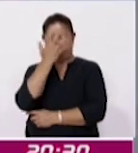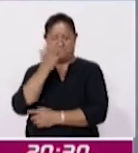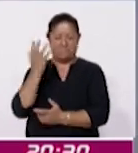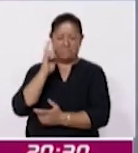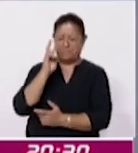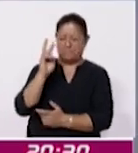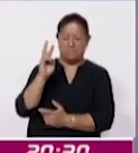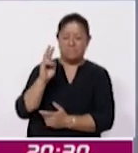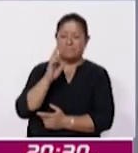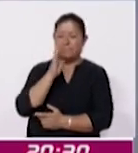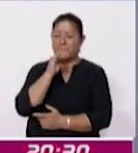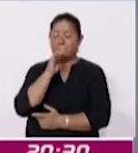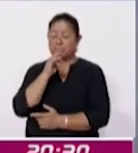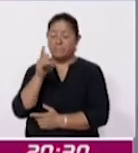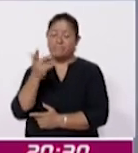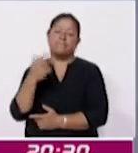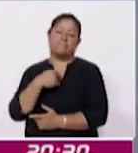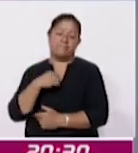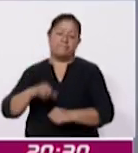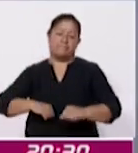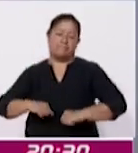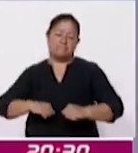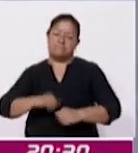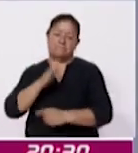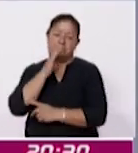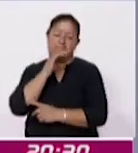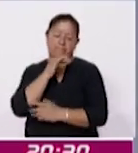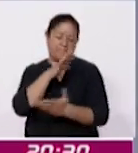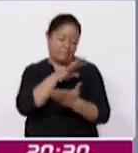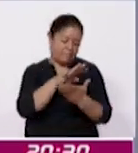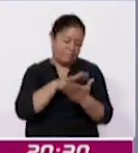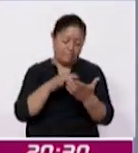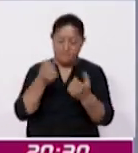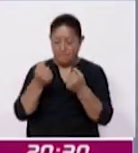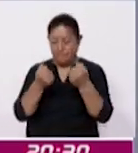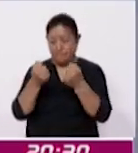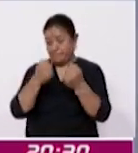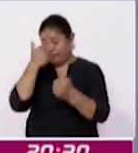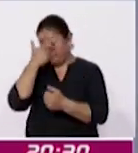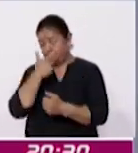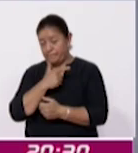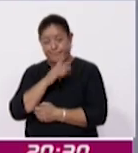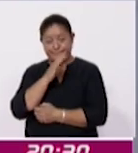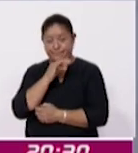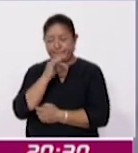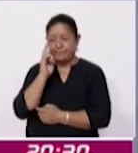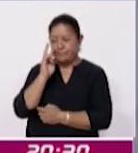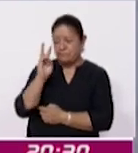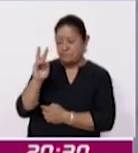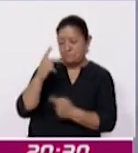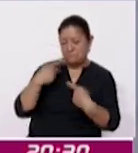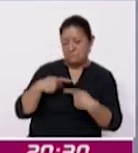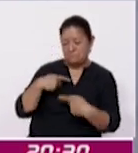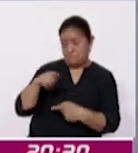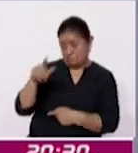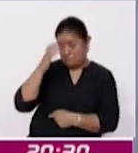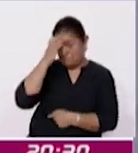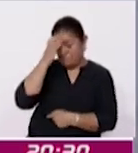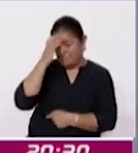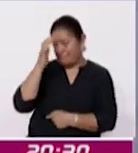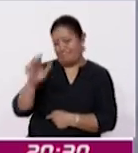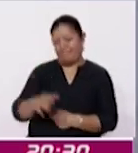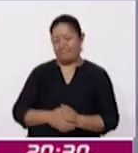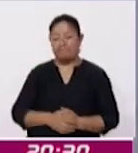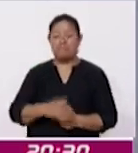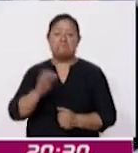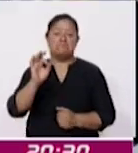la realización de actividades como leer, conducir, de noche, reconocer a una persona, entre otras. Por lo que